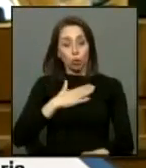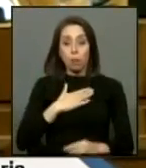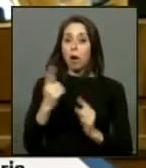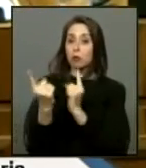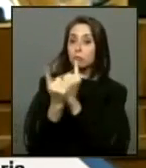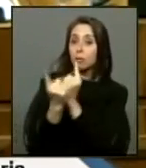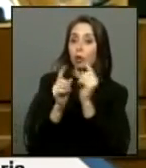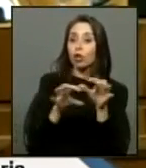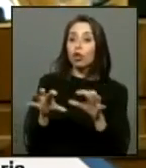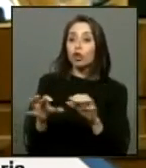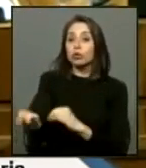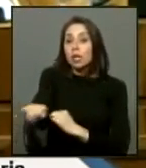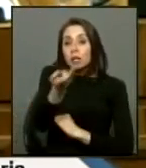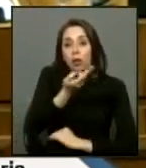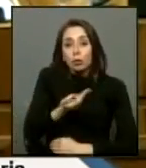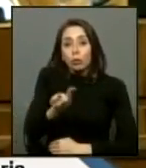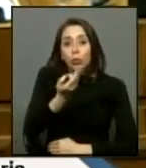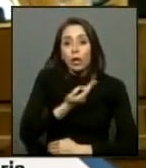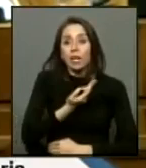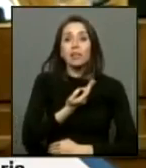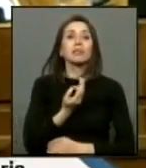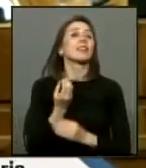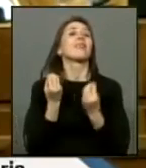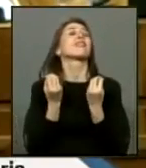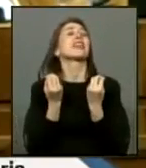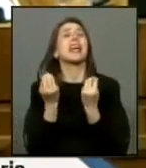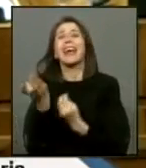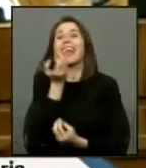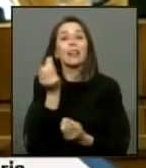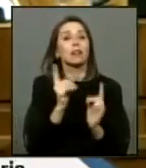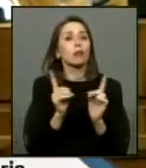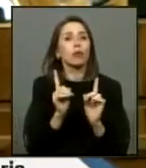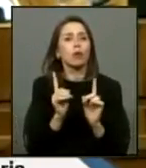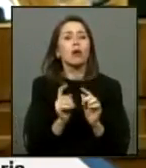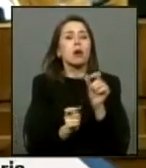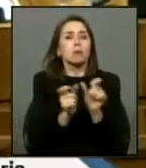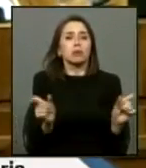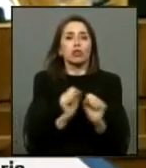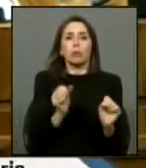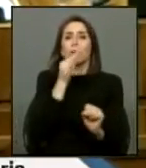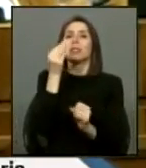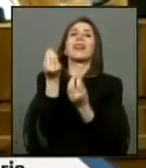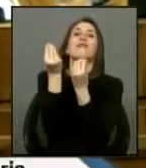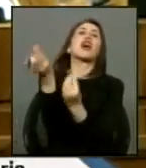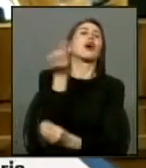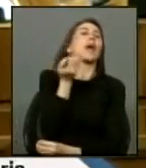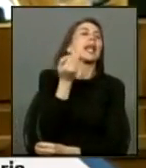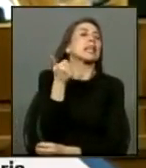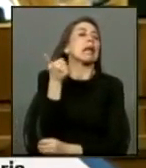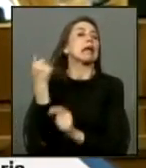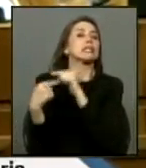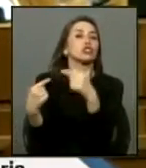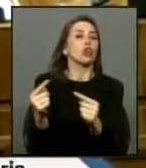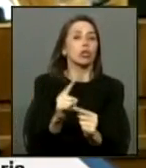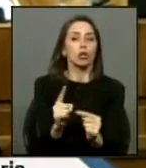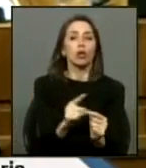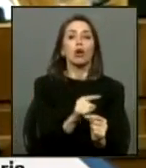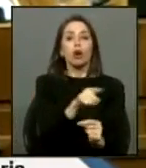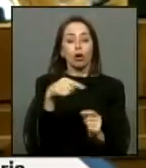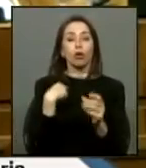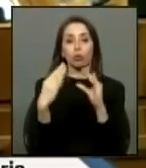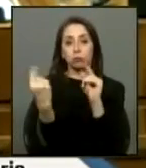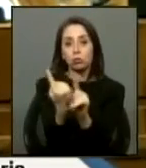las cosas que le cuentan a uno no son agradables nadie podría decir que son agradables con muchos colegas he